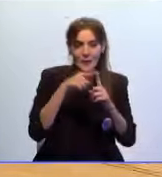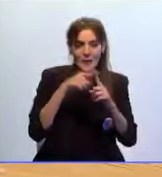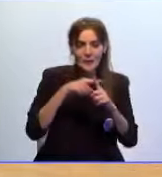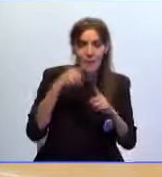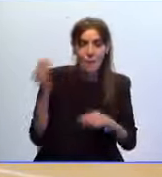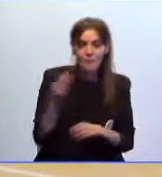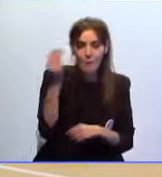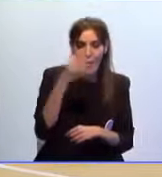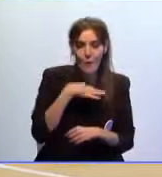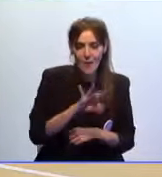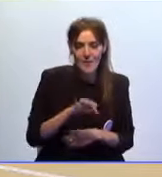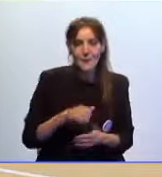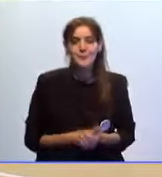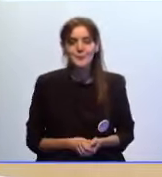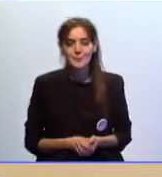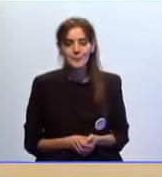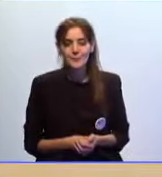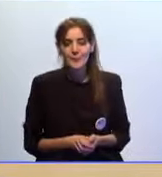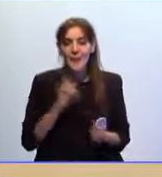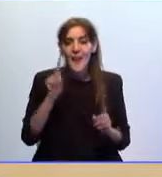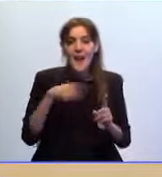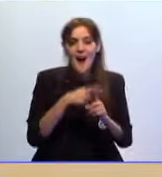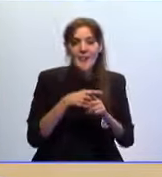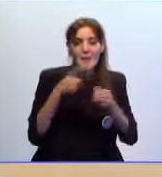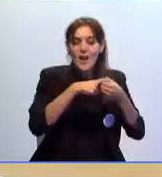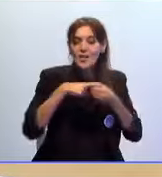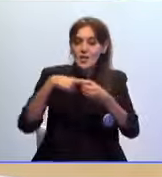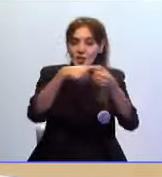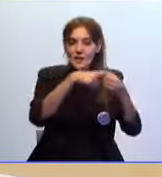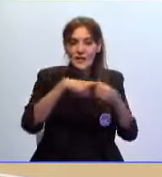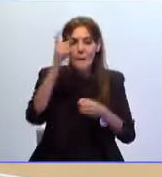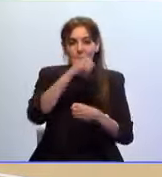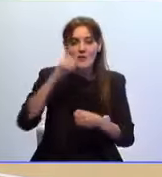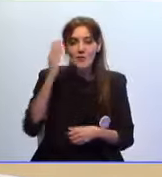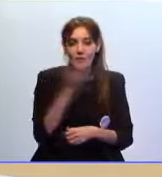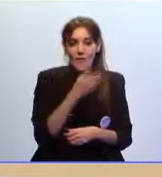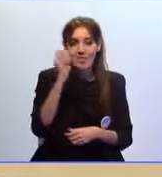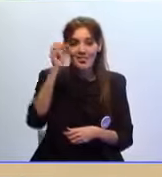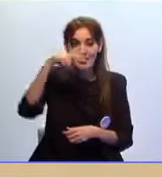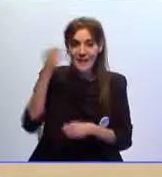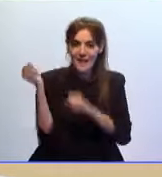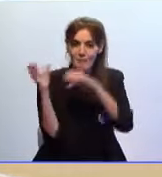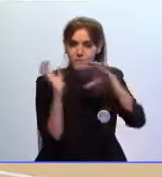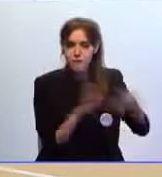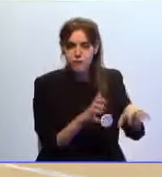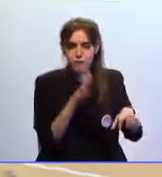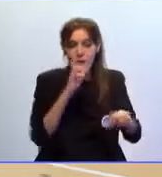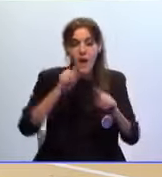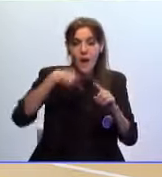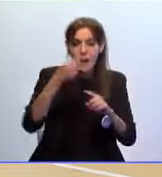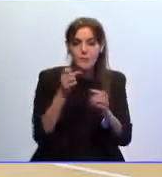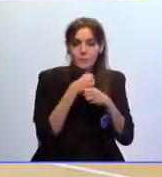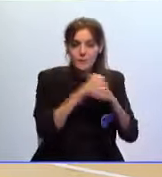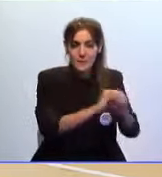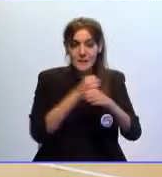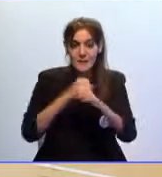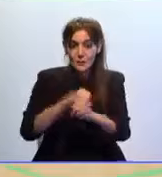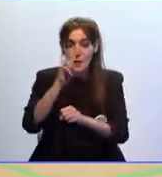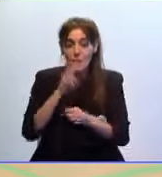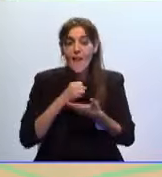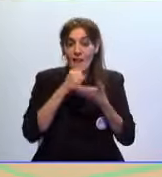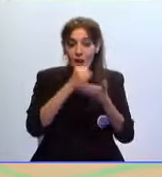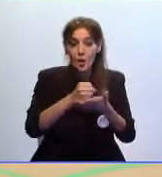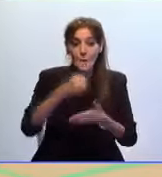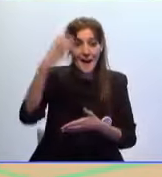favor También en solidaridad con los afectados por la Dana se ha aplazado el sorteo de la segunda eliminatoria de la Copa de la